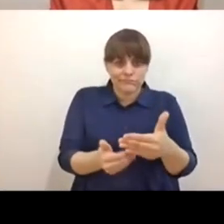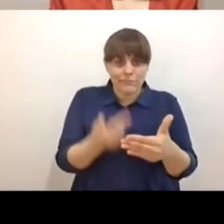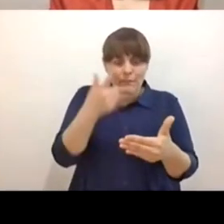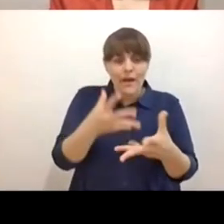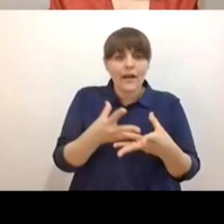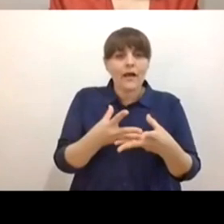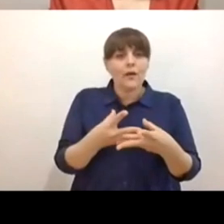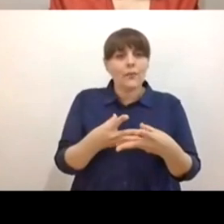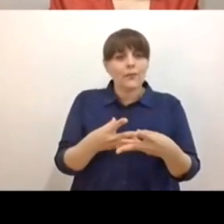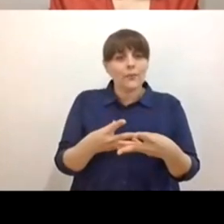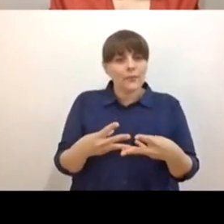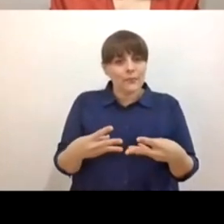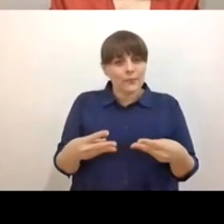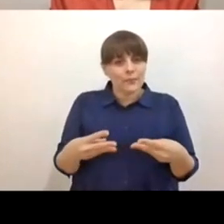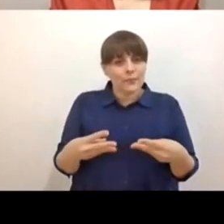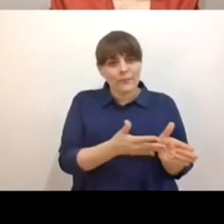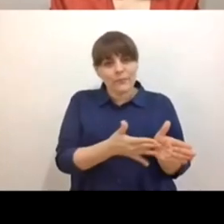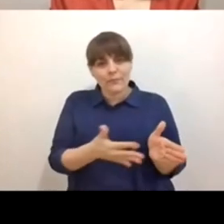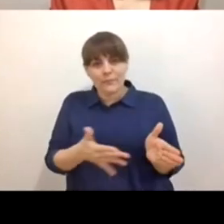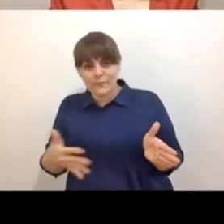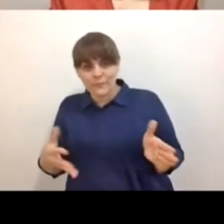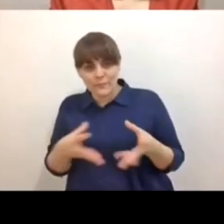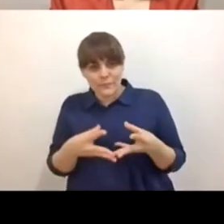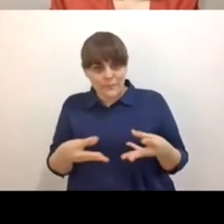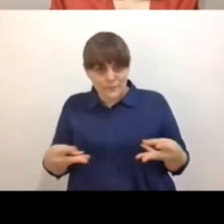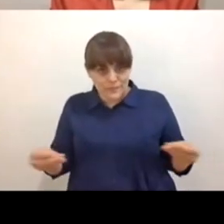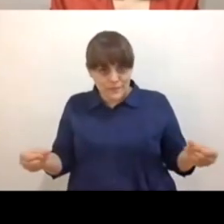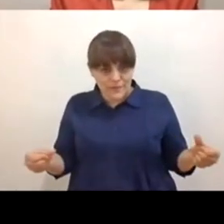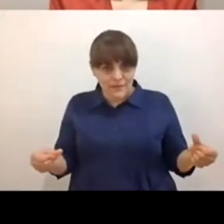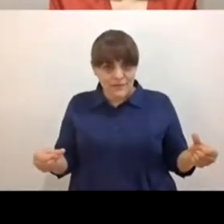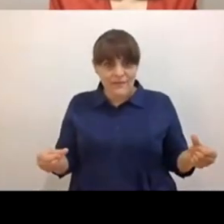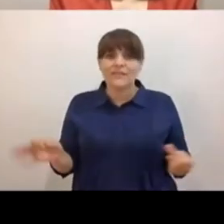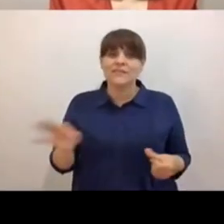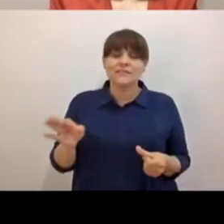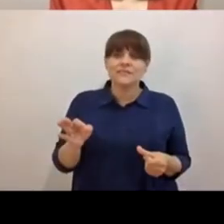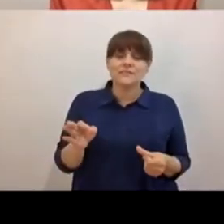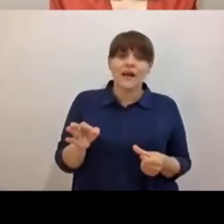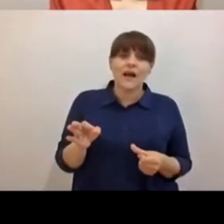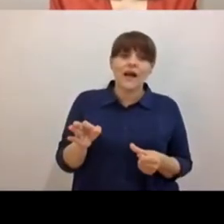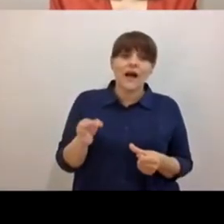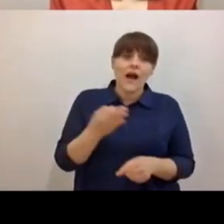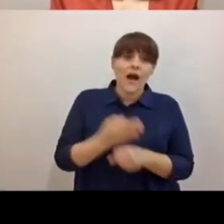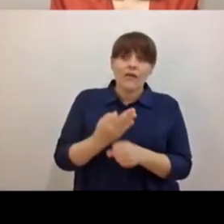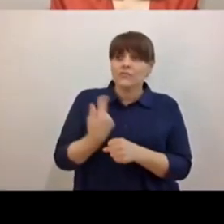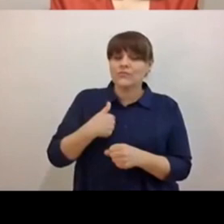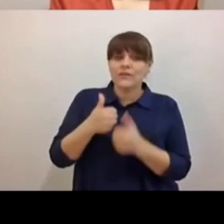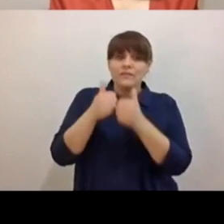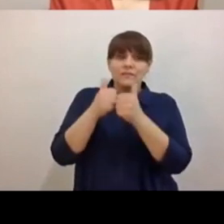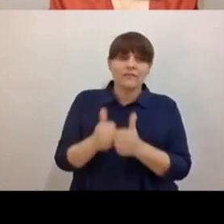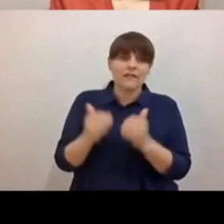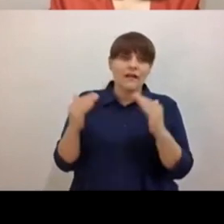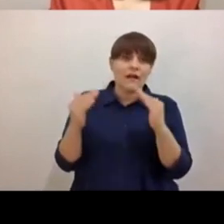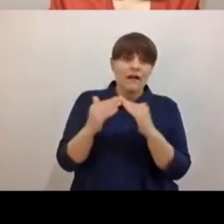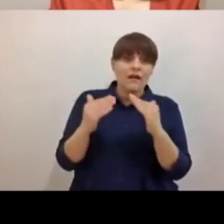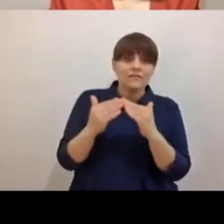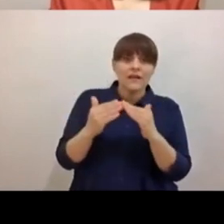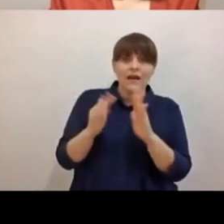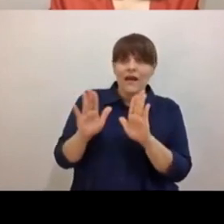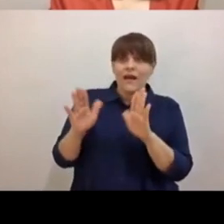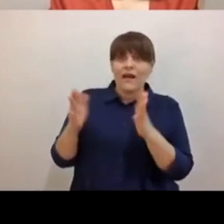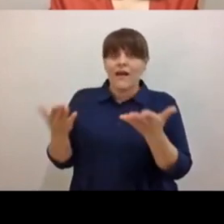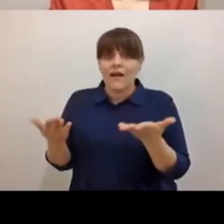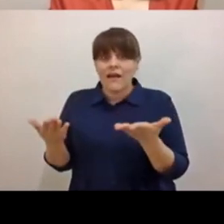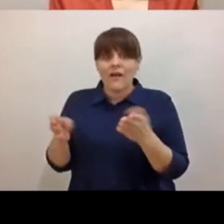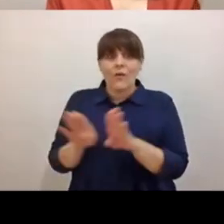pues por el confinamiento no se están pudiendo llevar a cabo. Y entonces, ¿cómo facilitar y elaborar